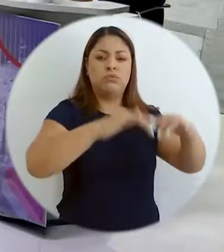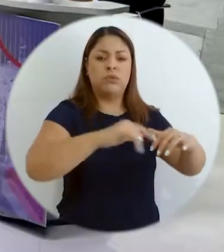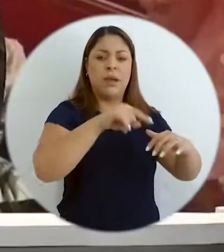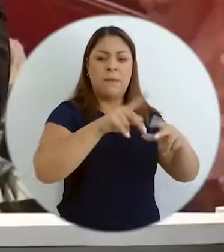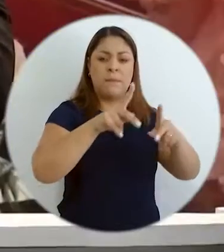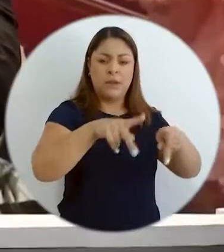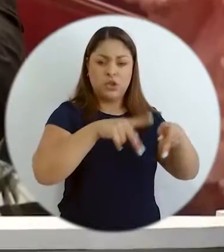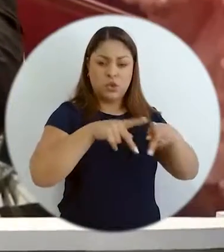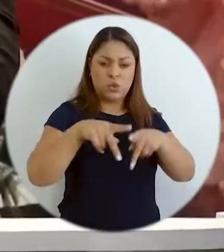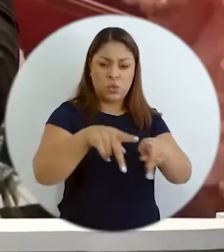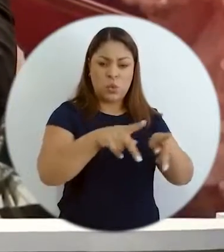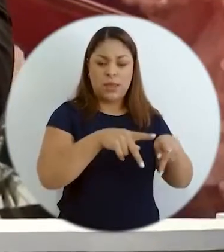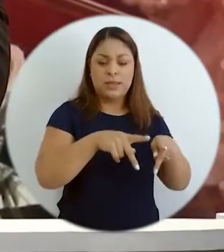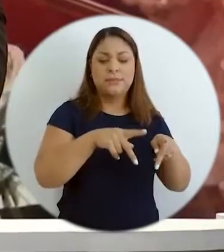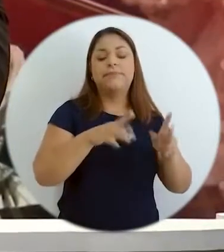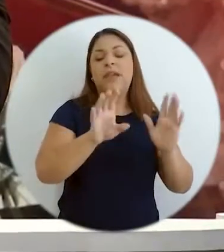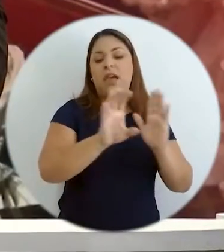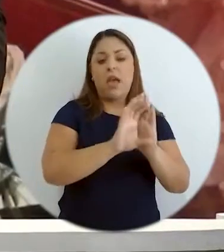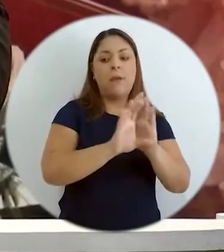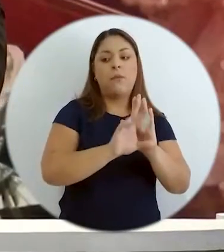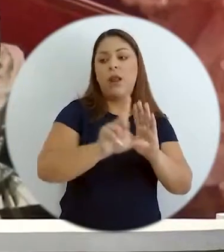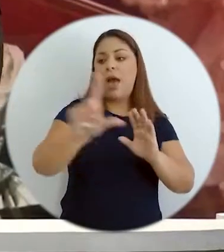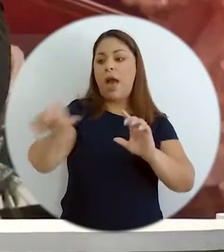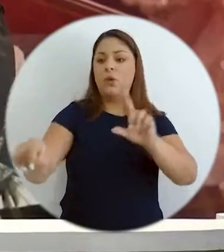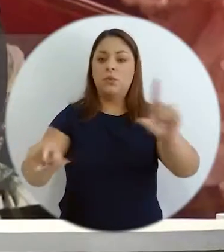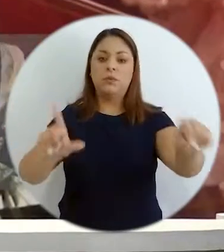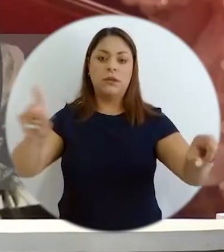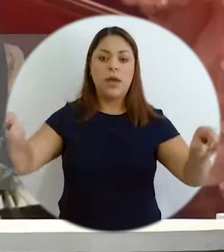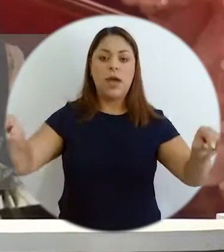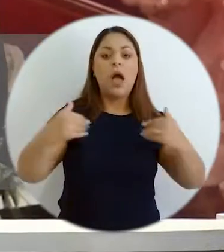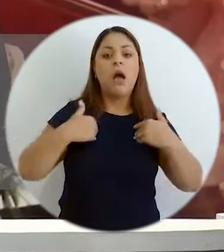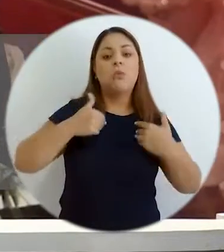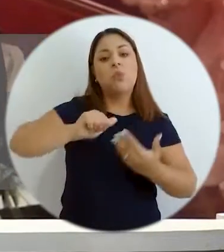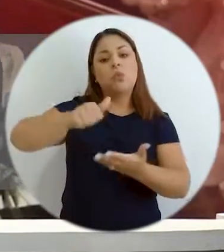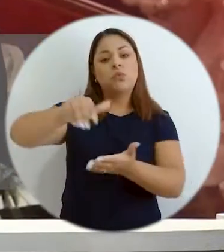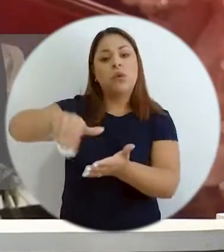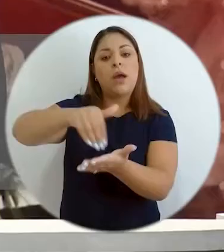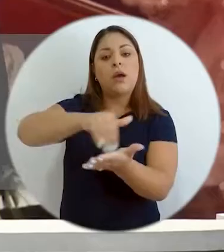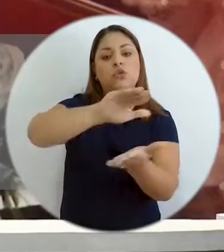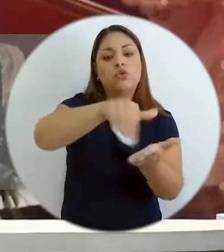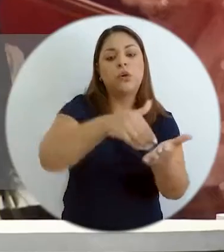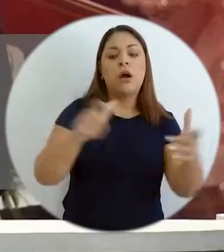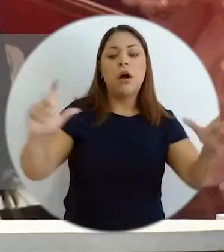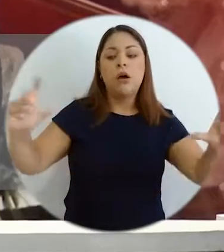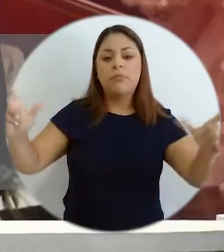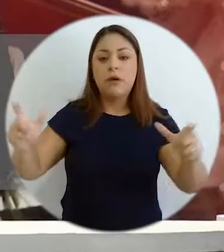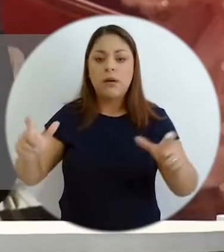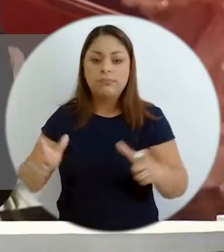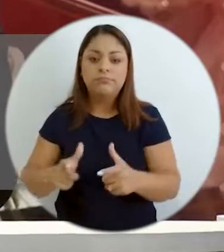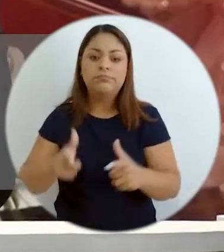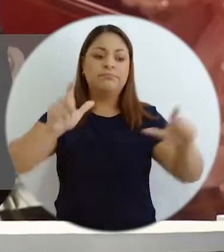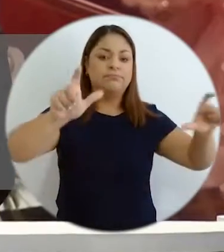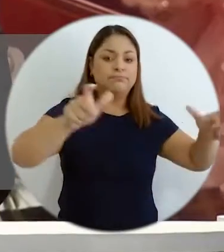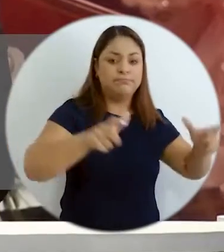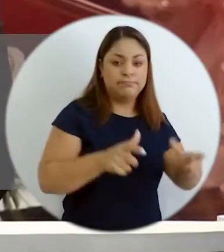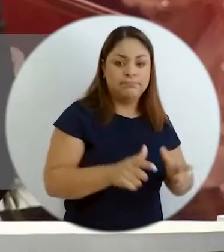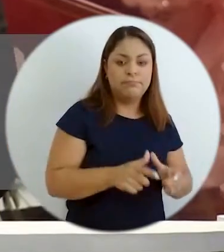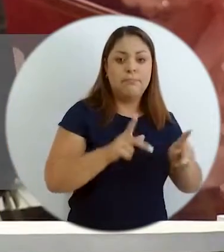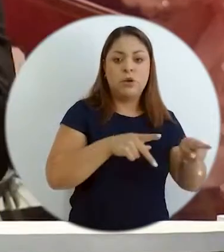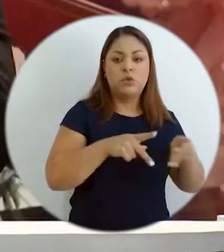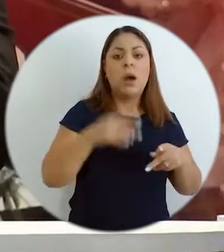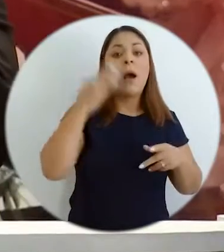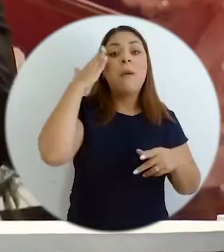de esas regiones y tenemos en su periferia otros cantones y otros distritos que se van despoblando, digamos, paulatinamente.